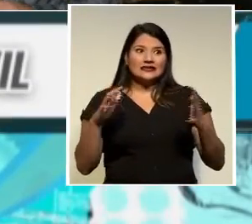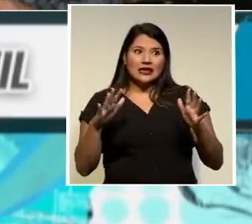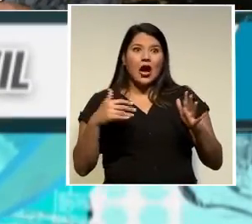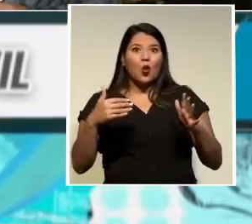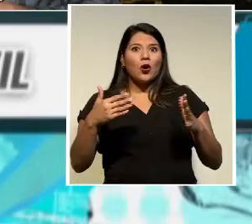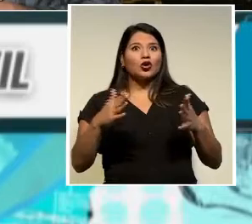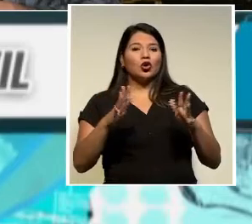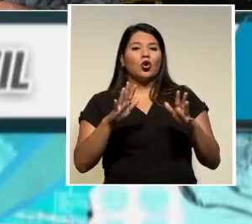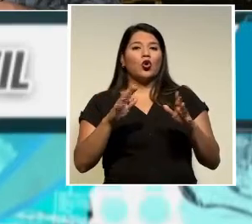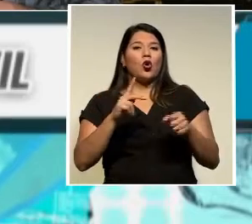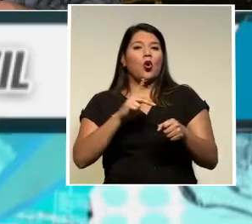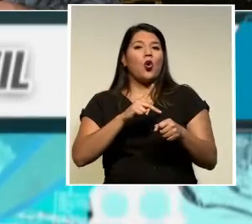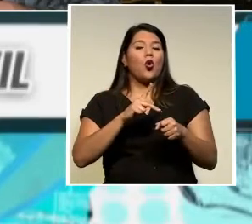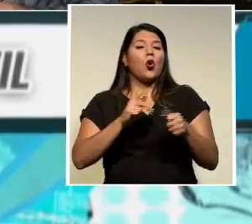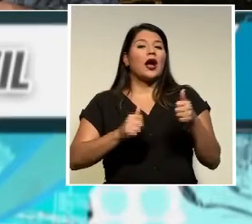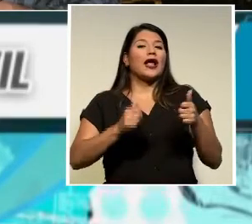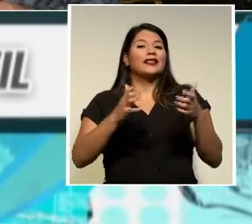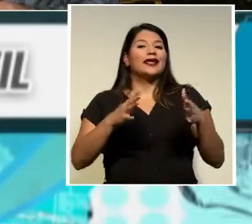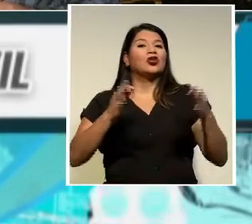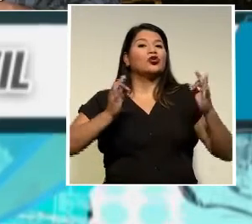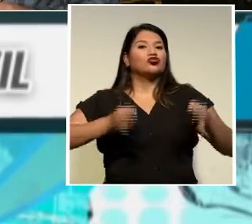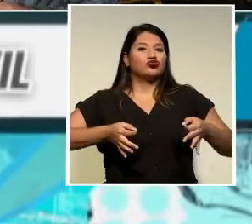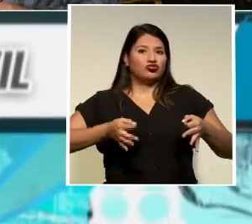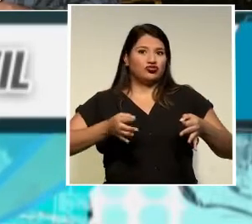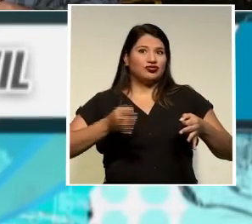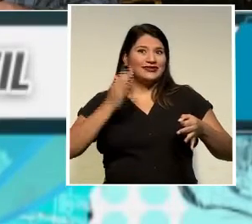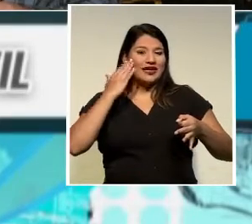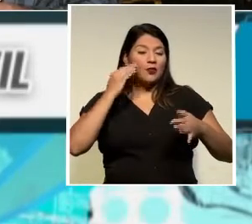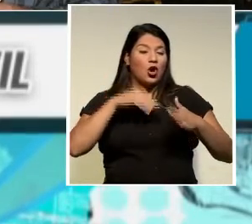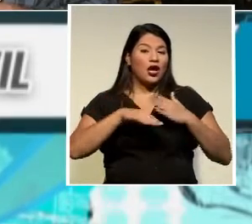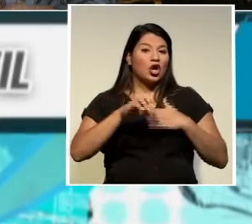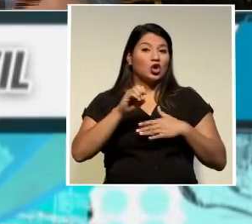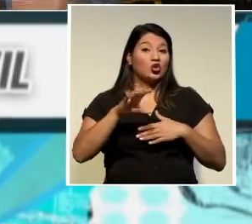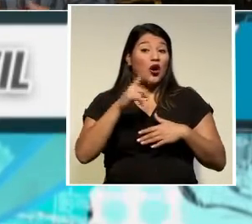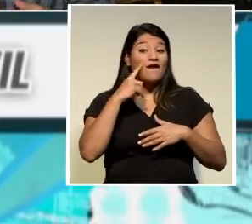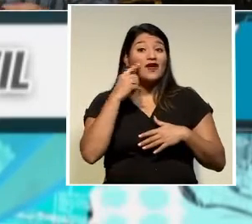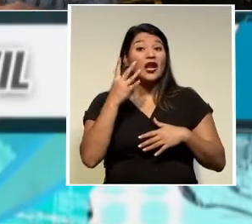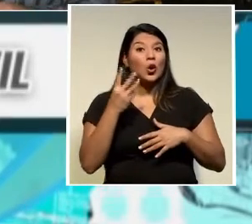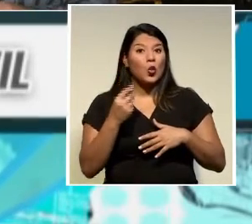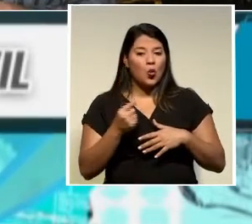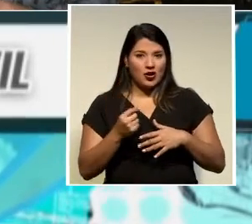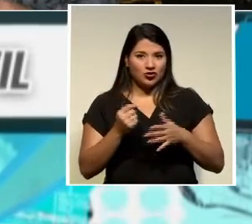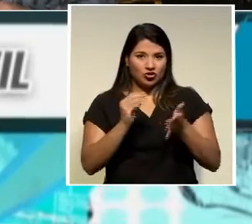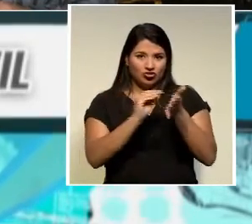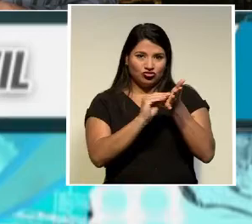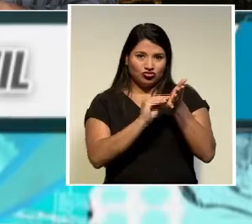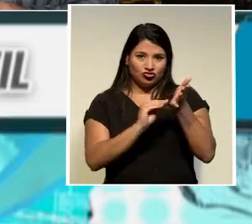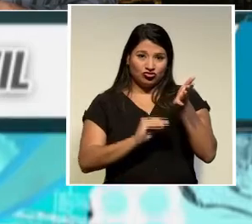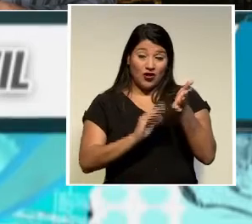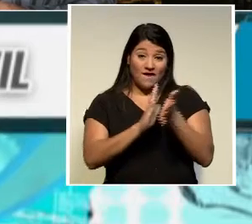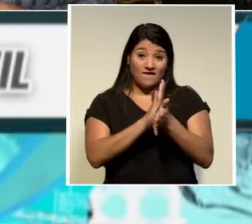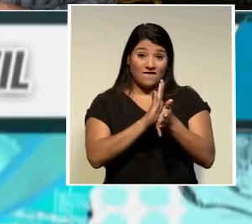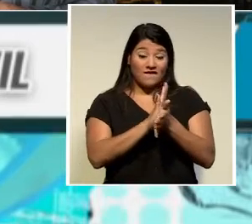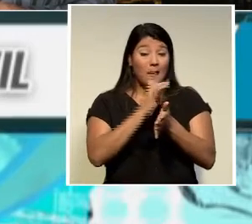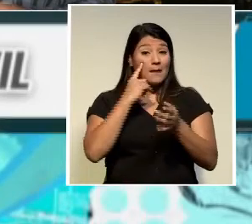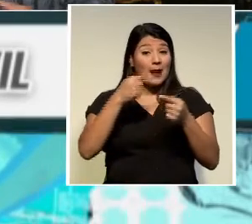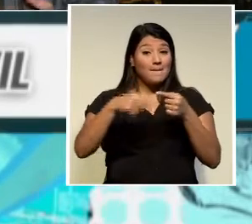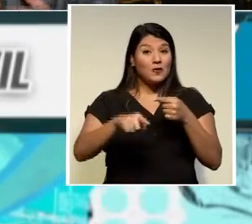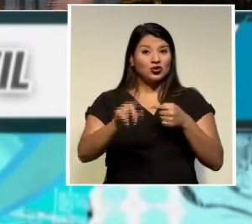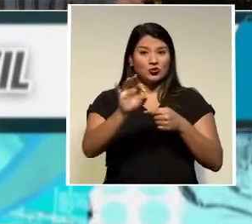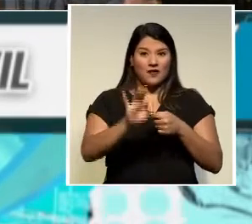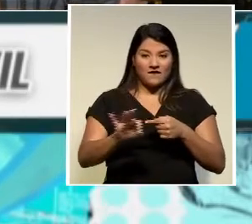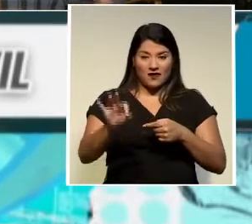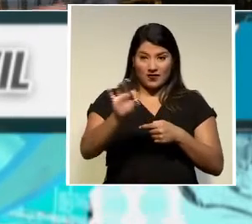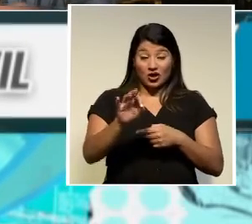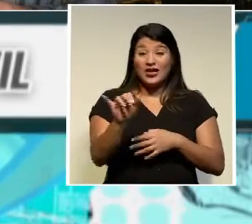completas que veremos cuántos candidatos a la presidencia aparecerán en esa papeleta en febrero próximo y también